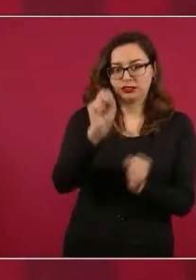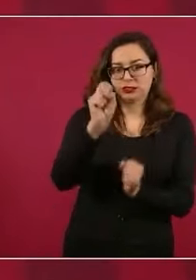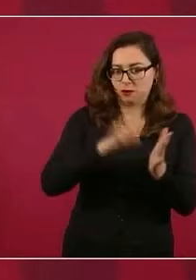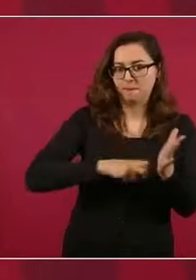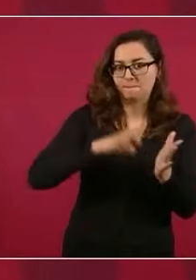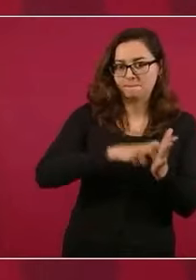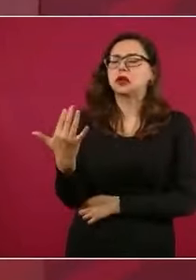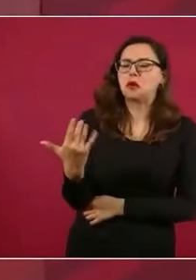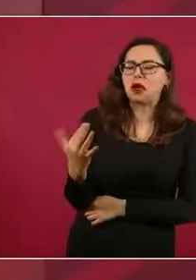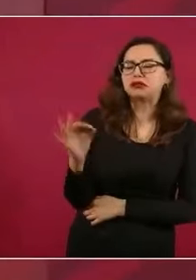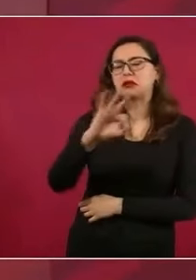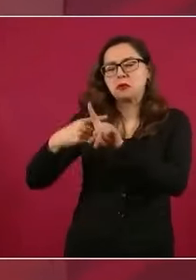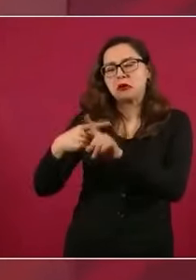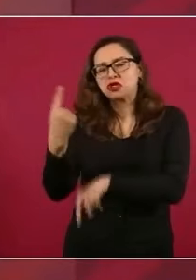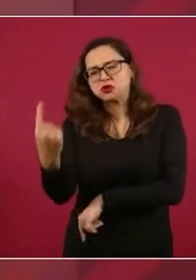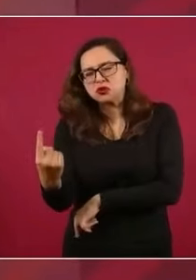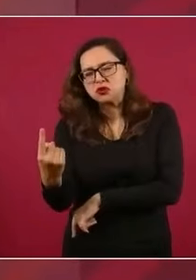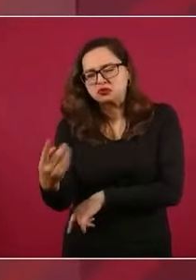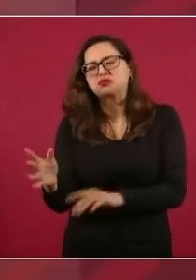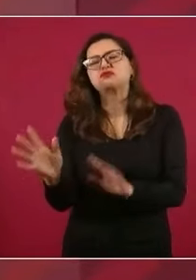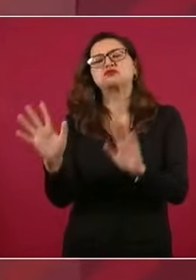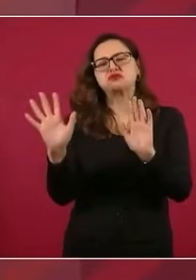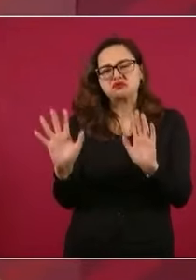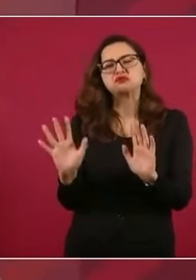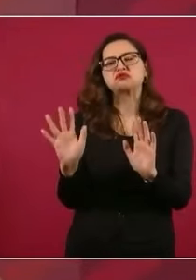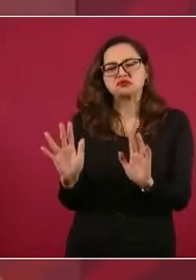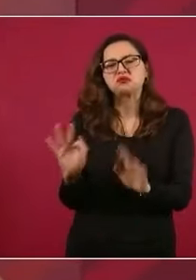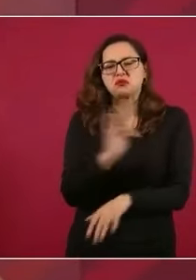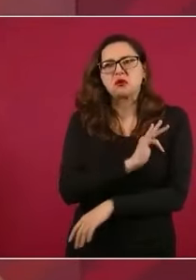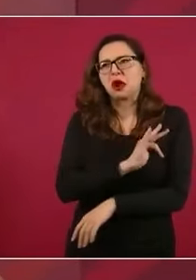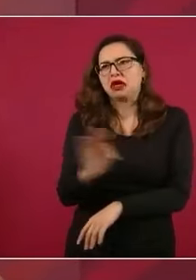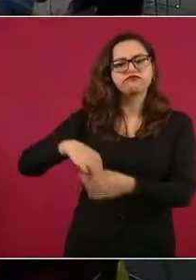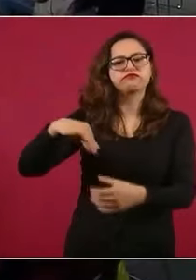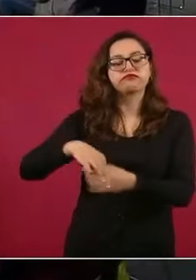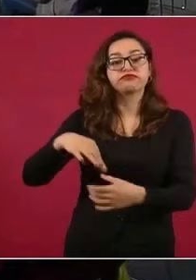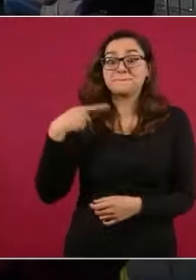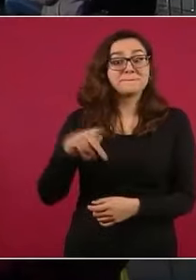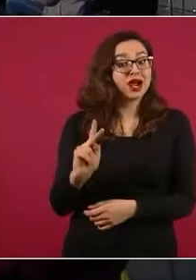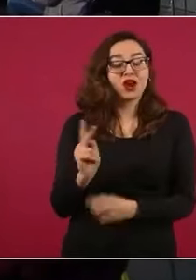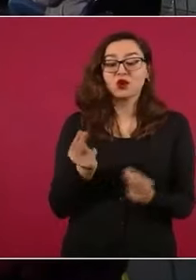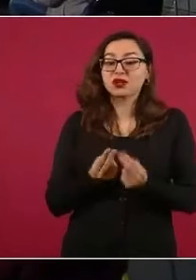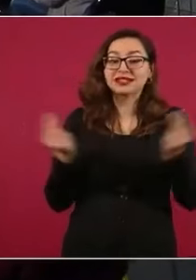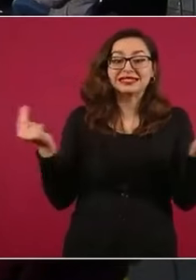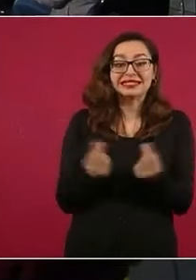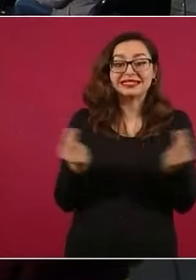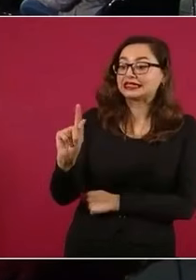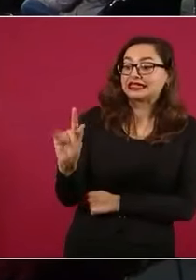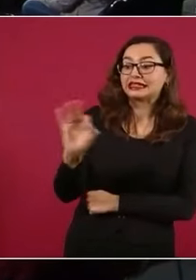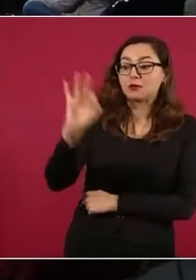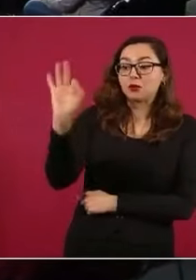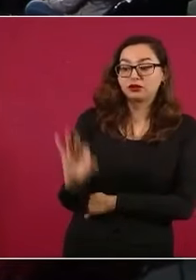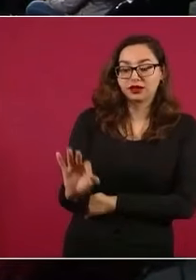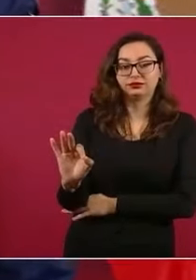si fuese mayoría simple, es que tendrían 10, 15 votos más. Pero aquí se bloquea